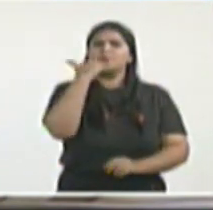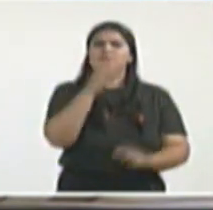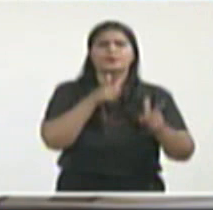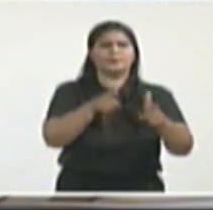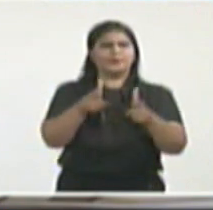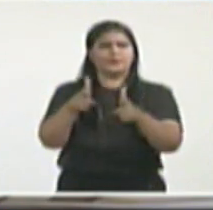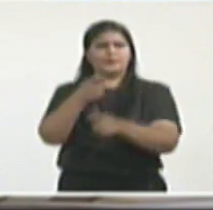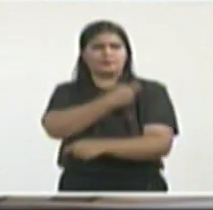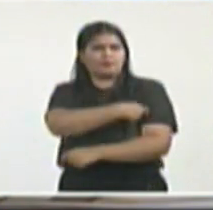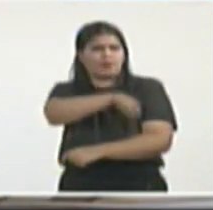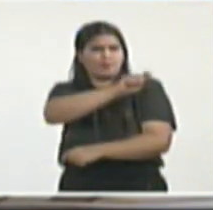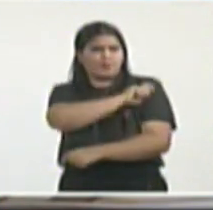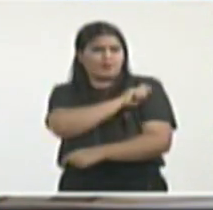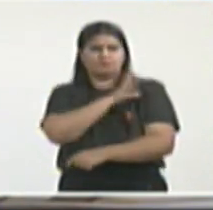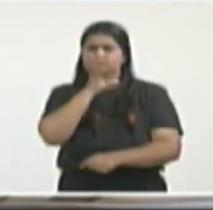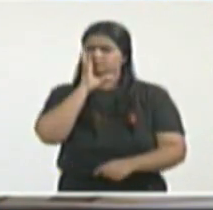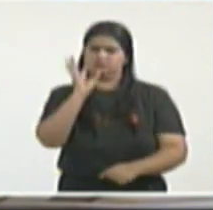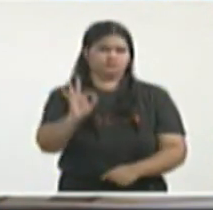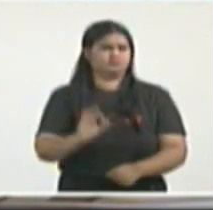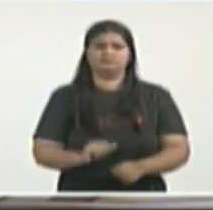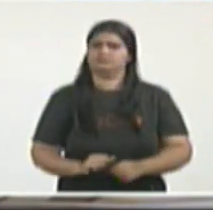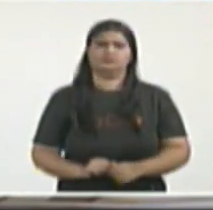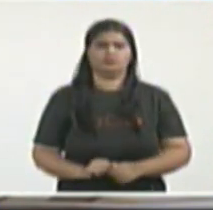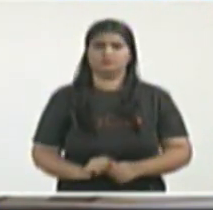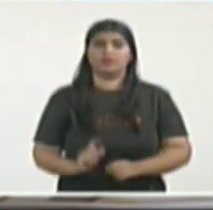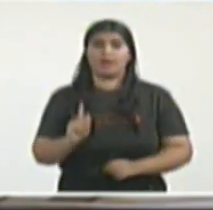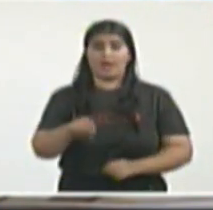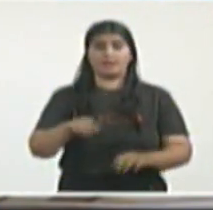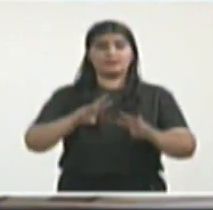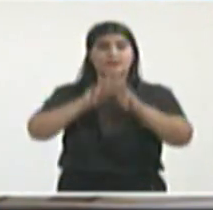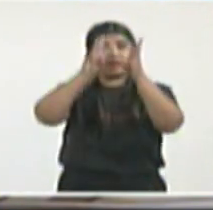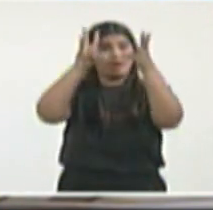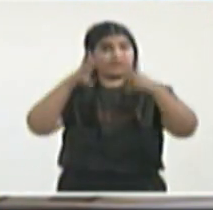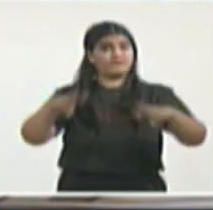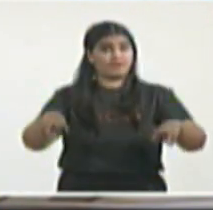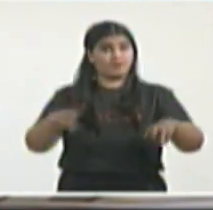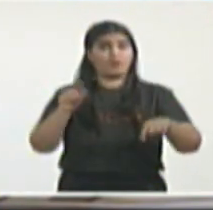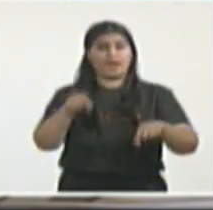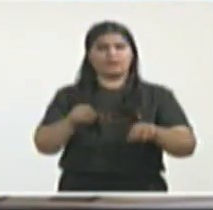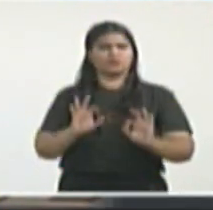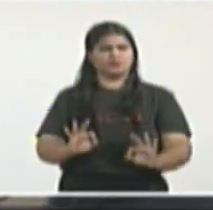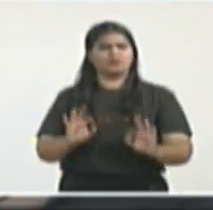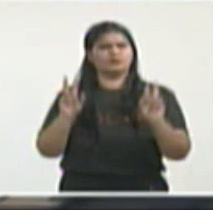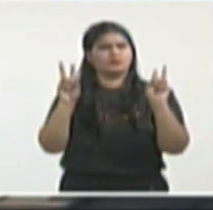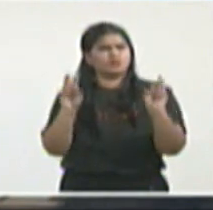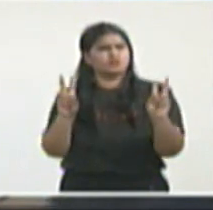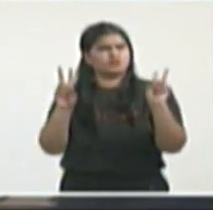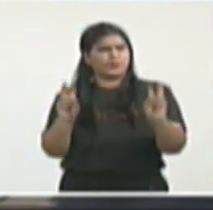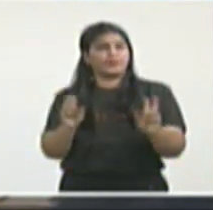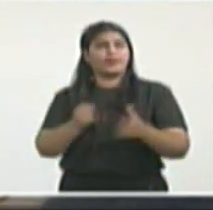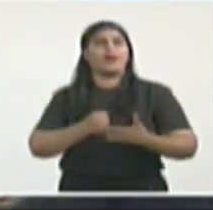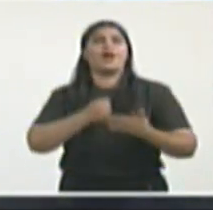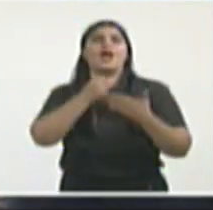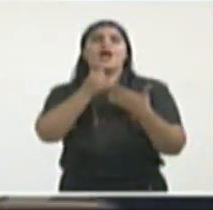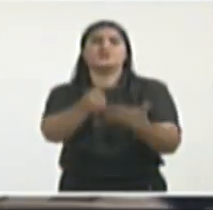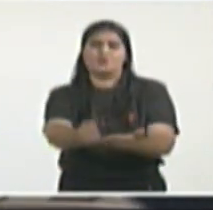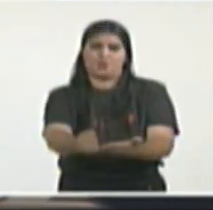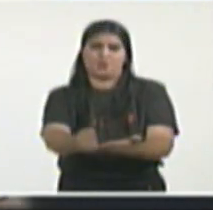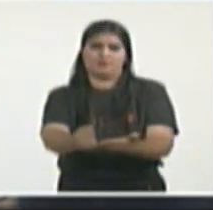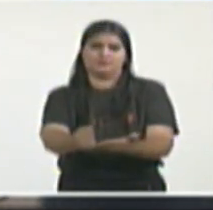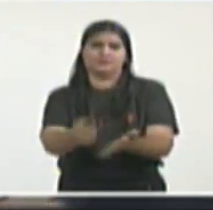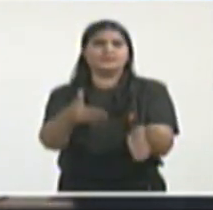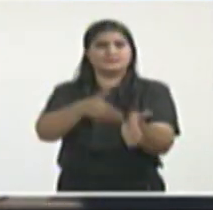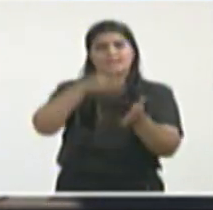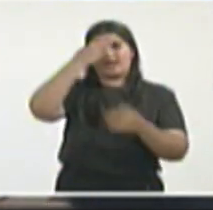entonces en Twitter la campaña de intervención humanitaria en Cuba y empezaron a mover